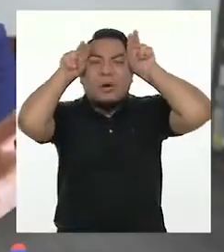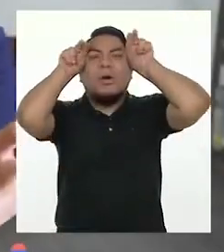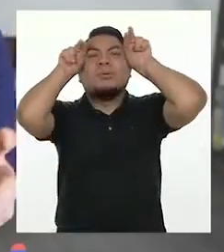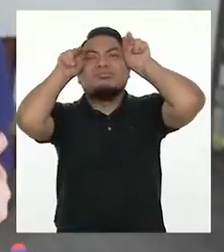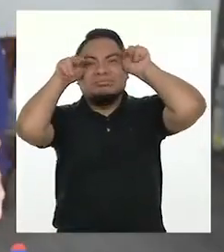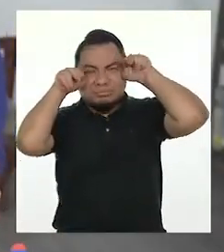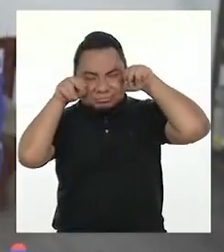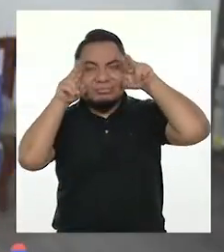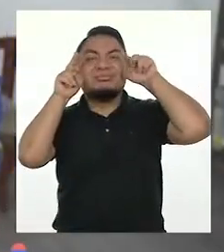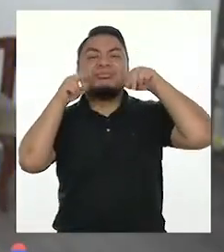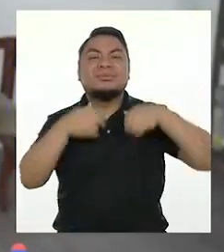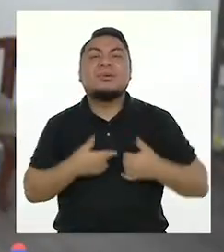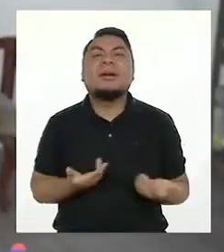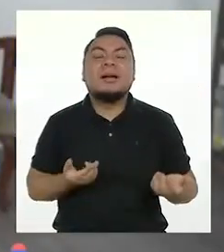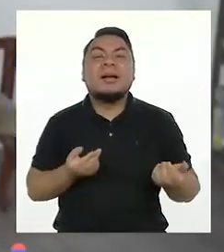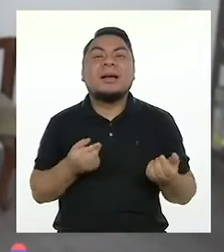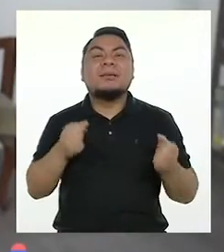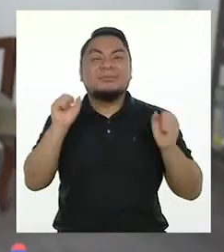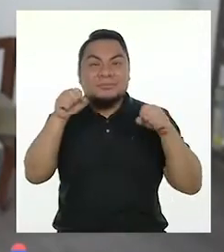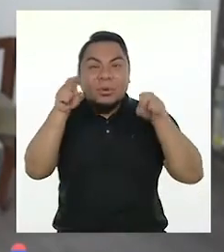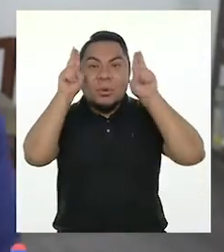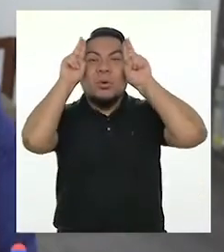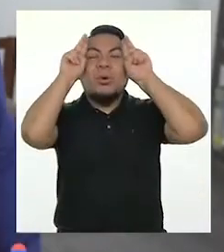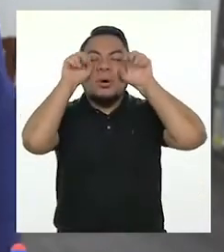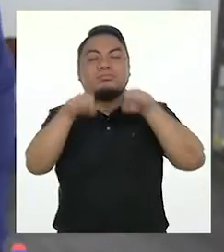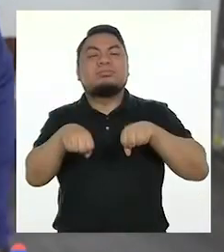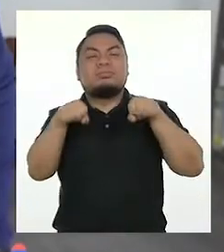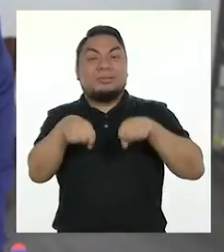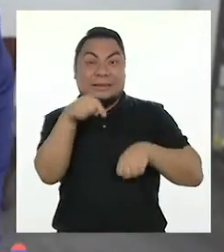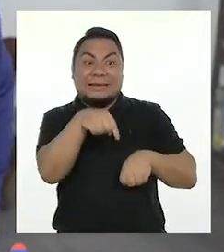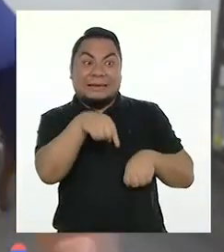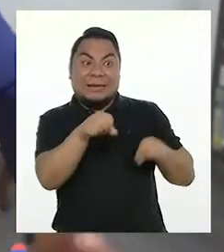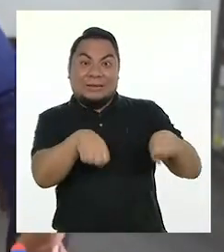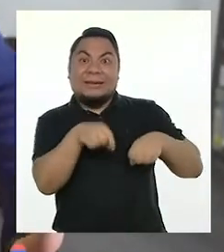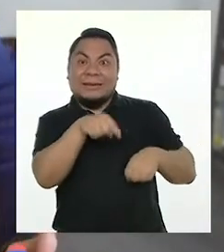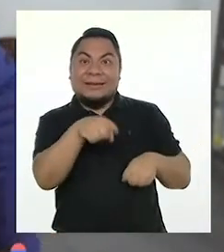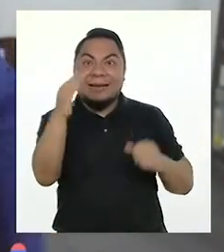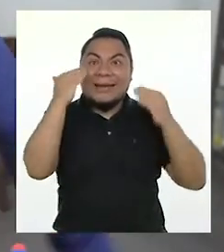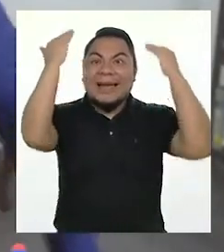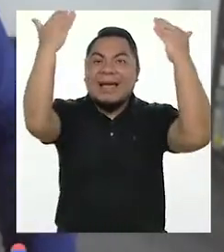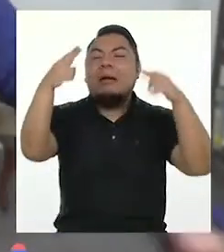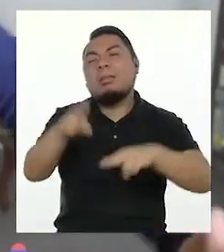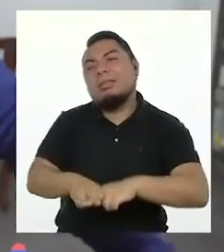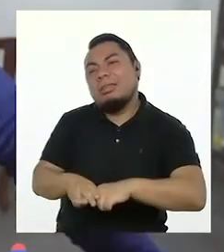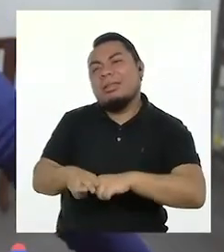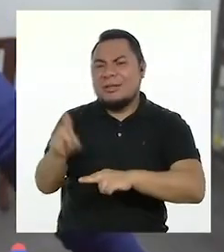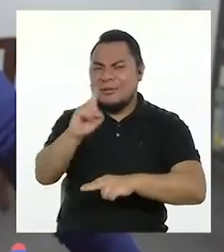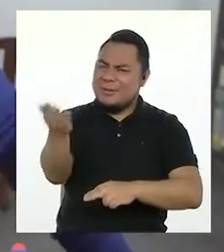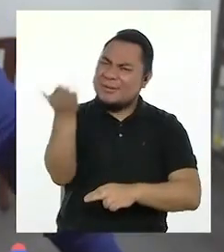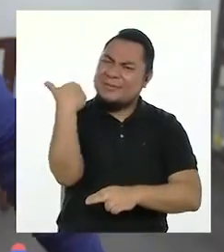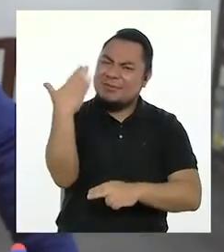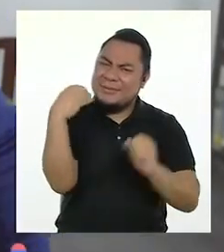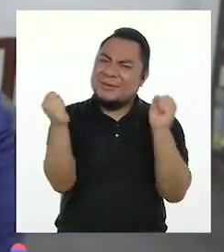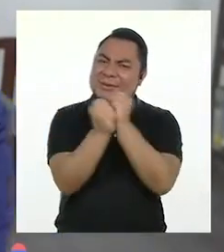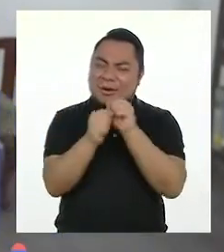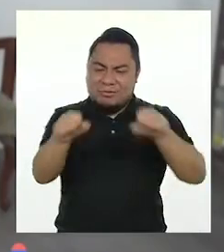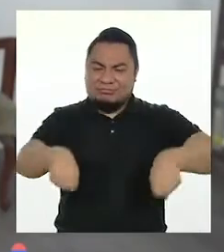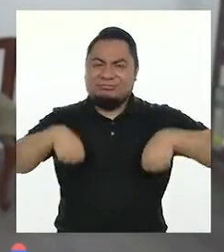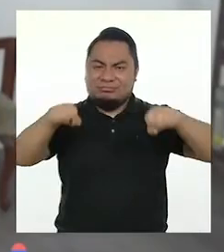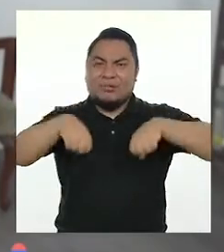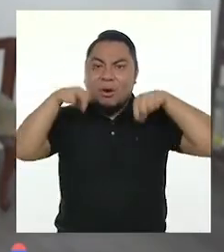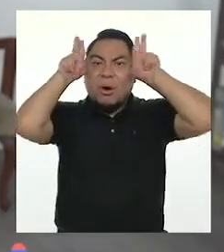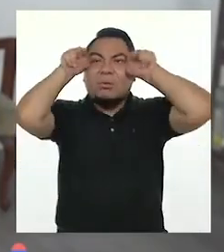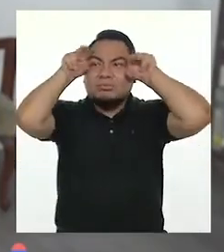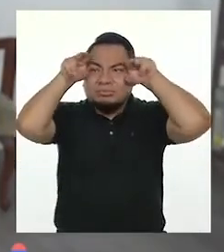A un... ¡Sí, caballo! ¡Ey, adultos en casa! ¡No se queden sentados! ¡Acompáñennos a cabalgar!